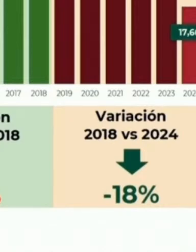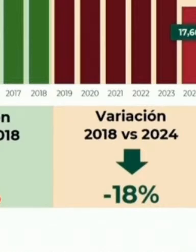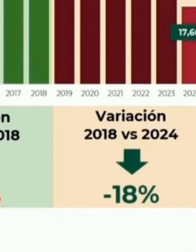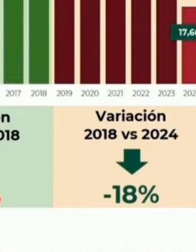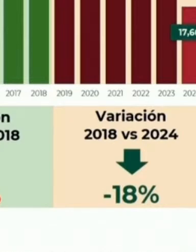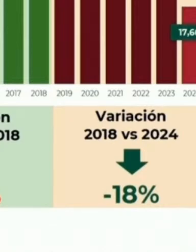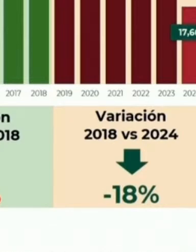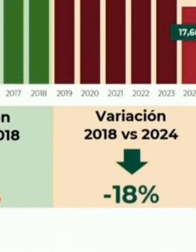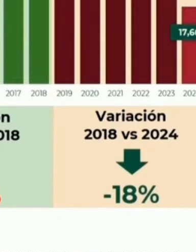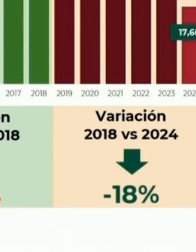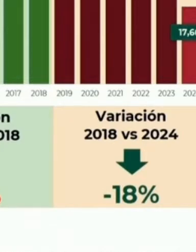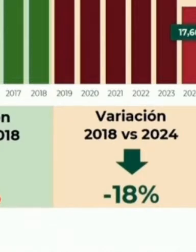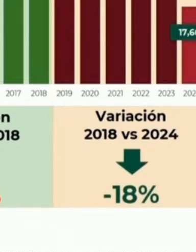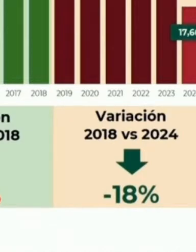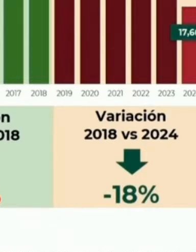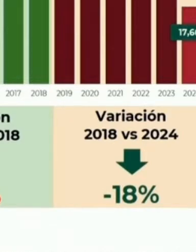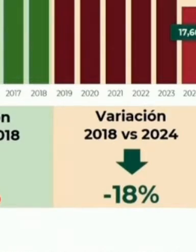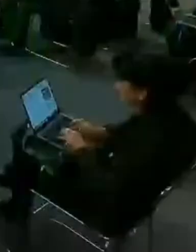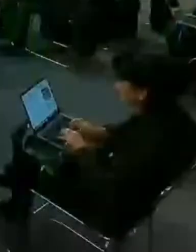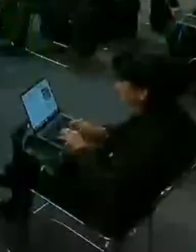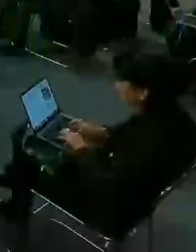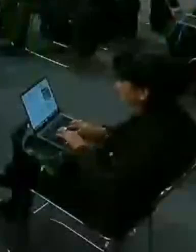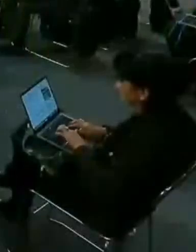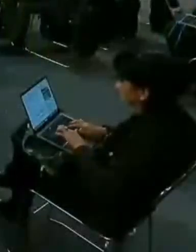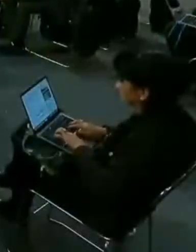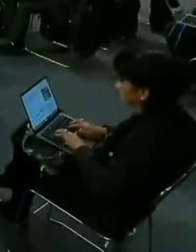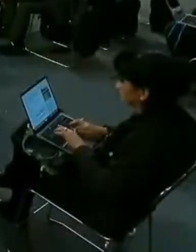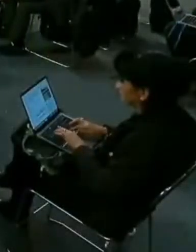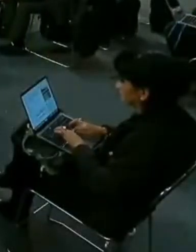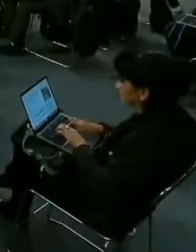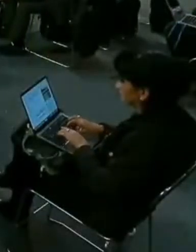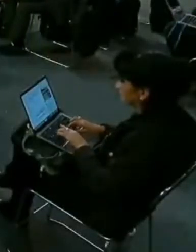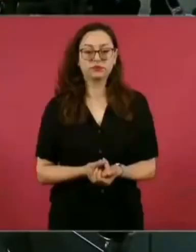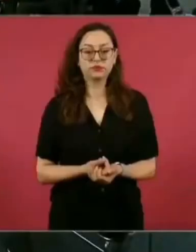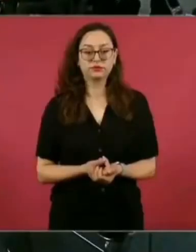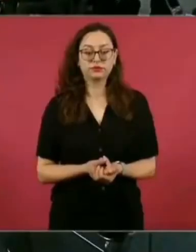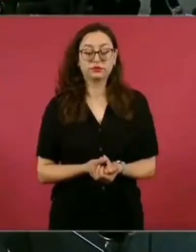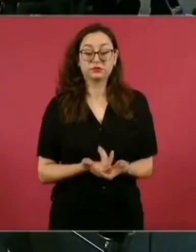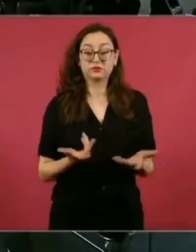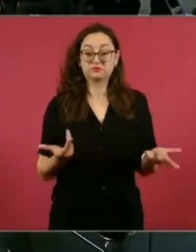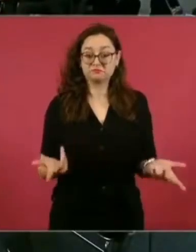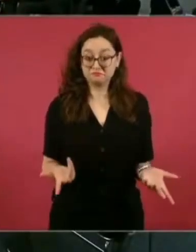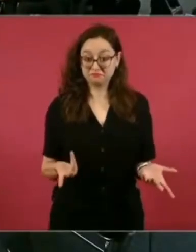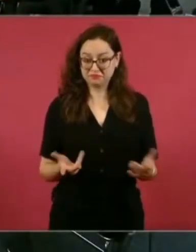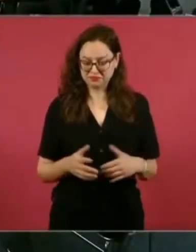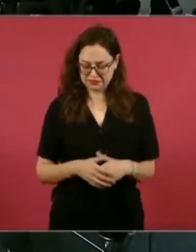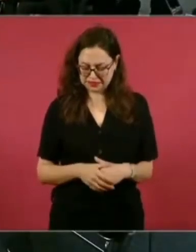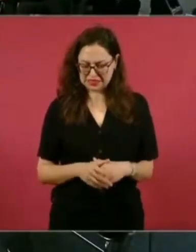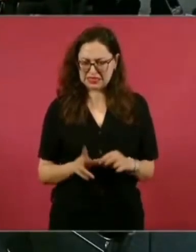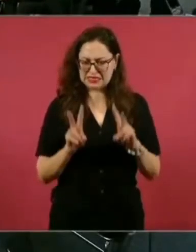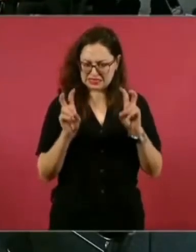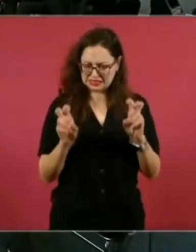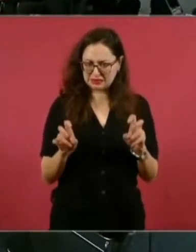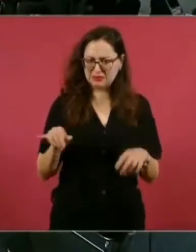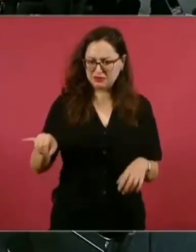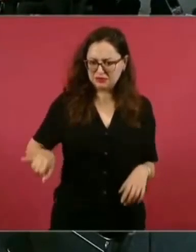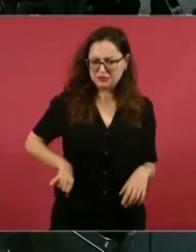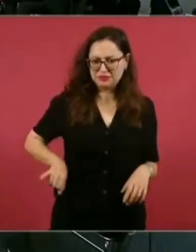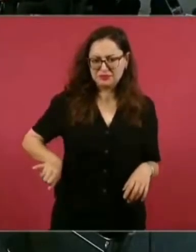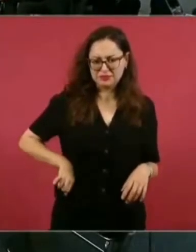Pero lo más interesante de esto, y lamentable al mismo tiempo, es que cómo